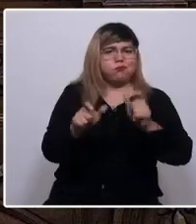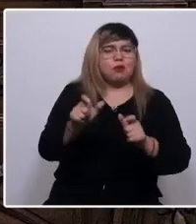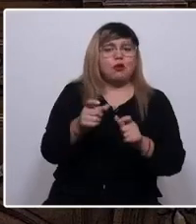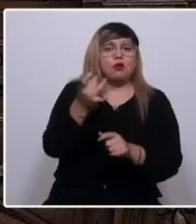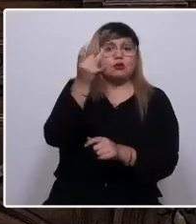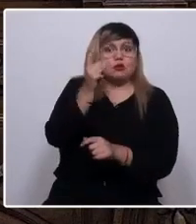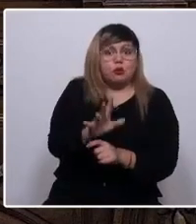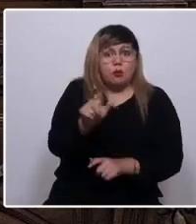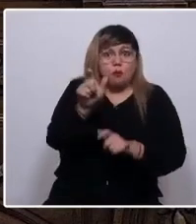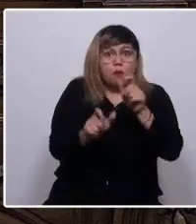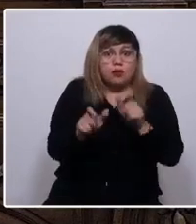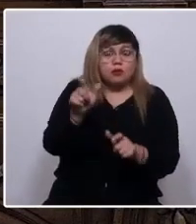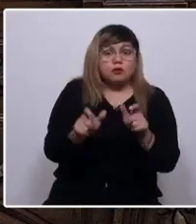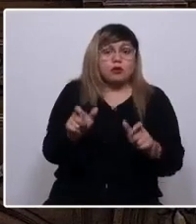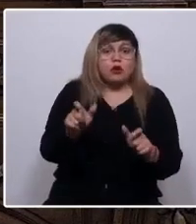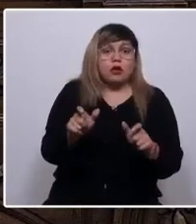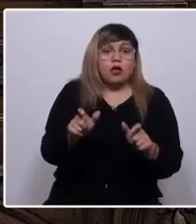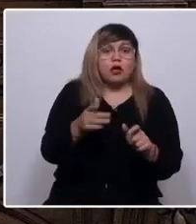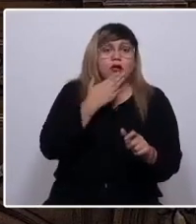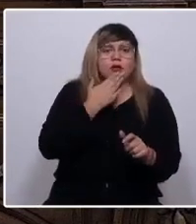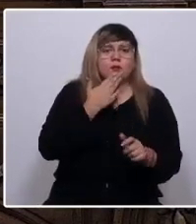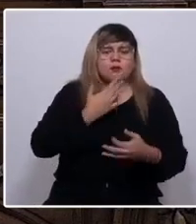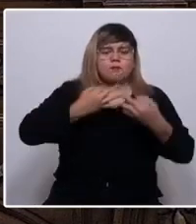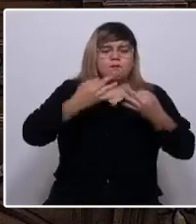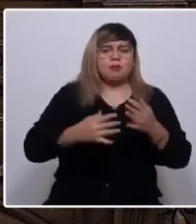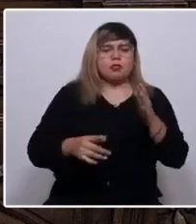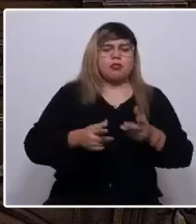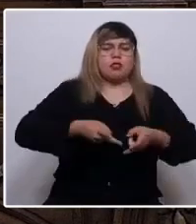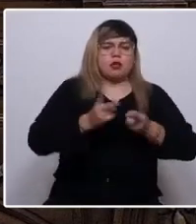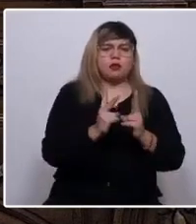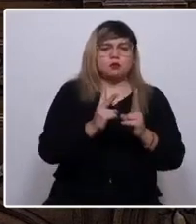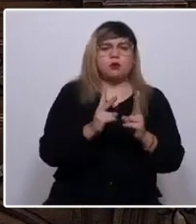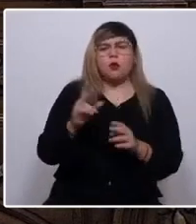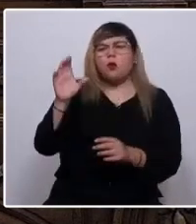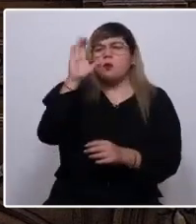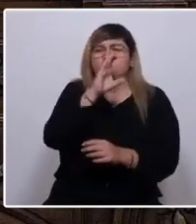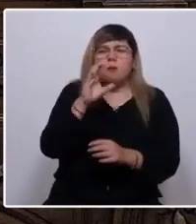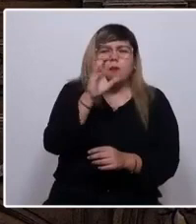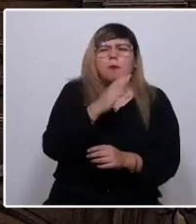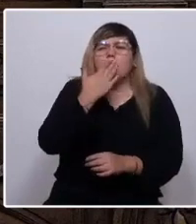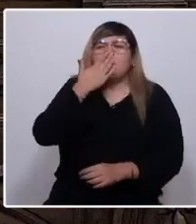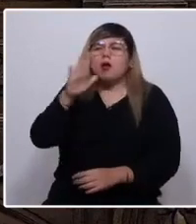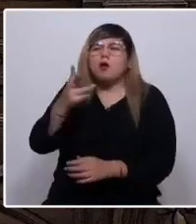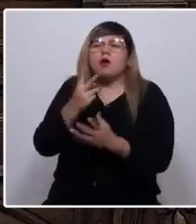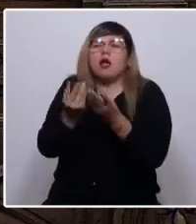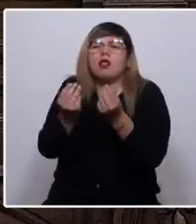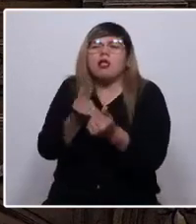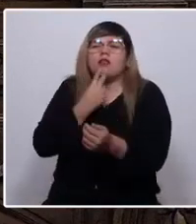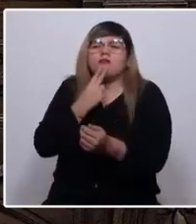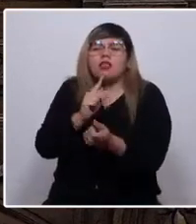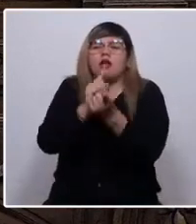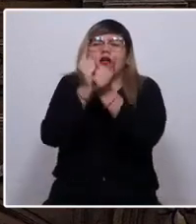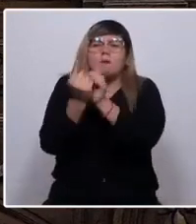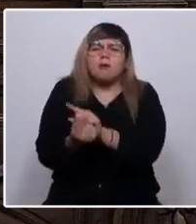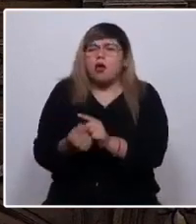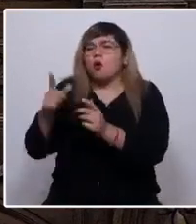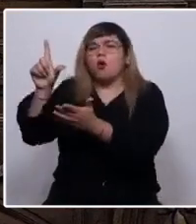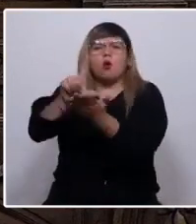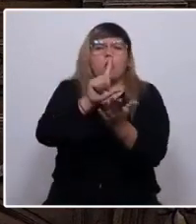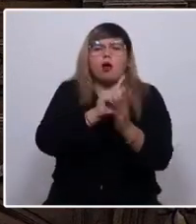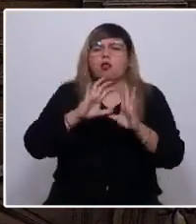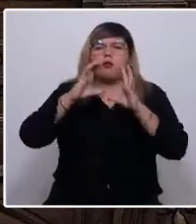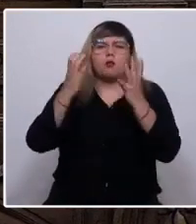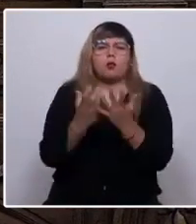las personas y su legítimo derecho a buscar un mejor bienestar aquí o en cualquier lugar del mundo,